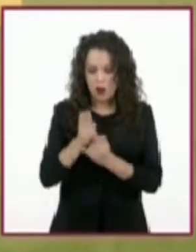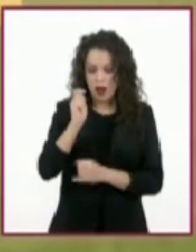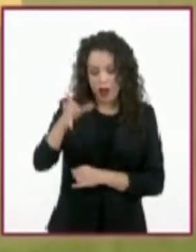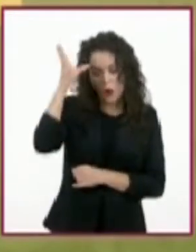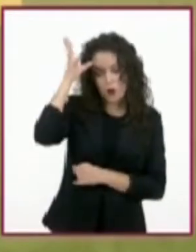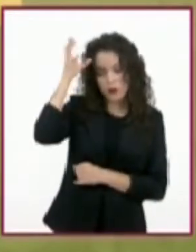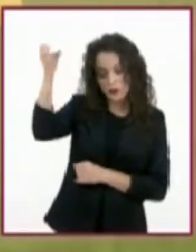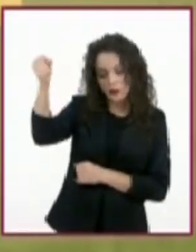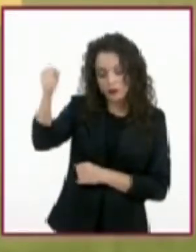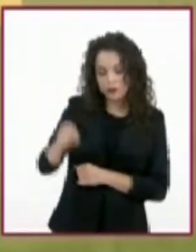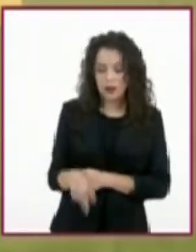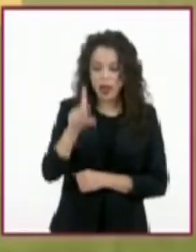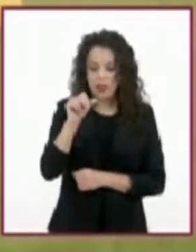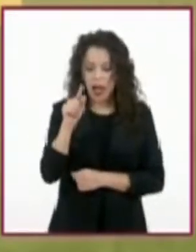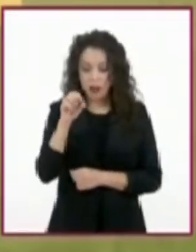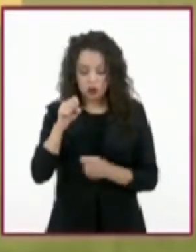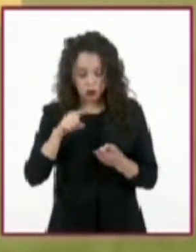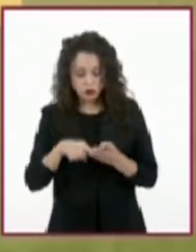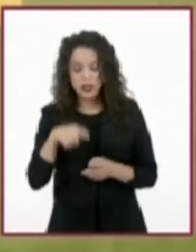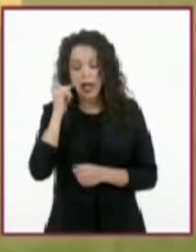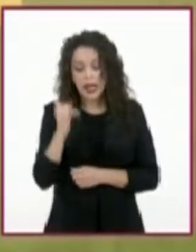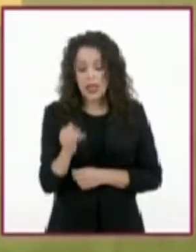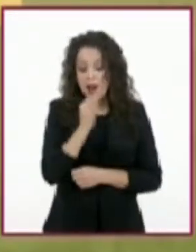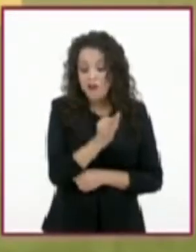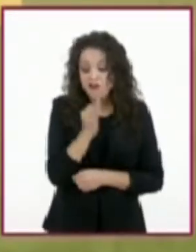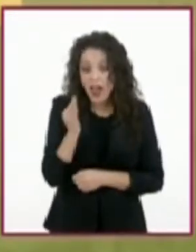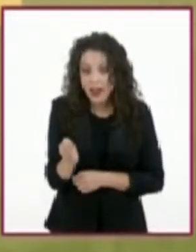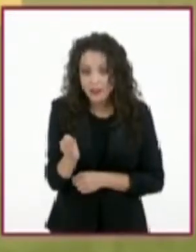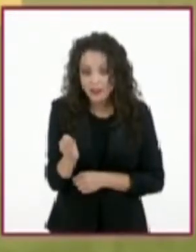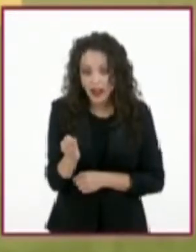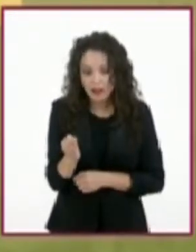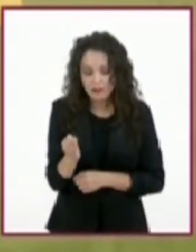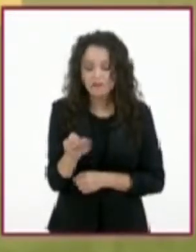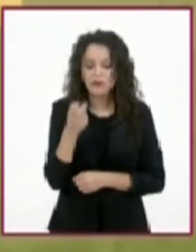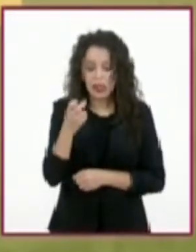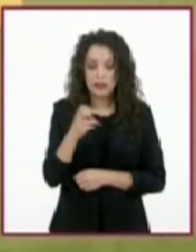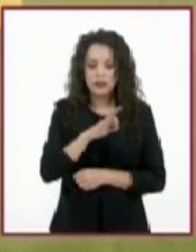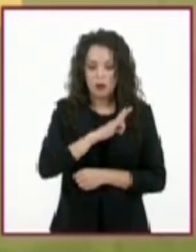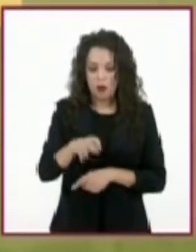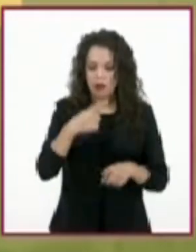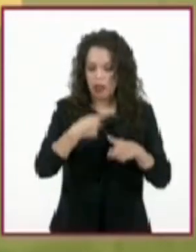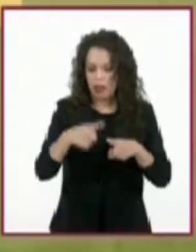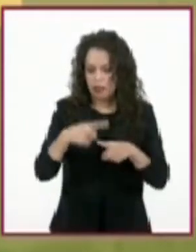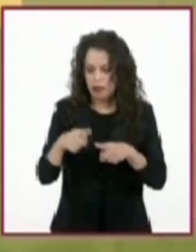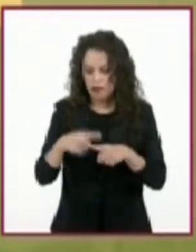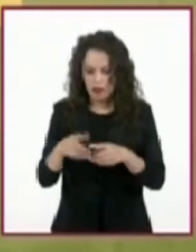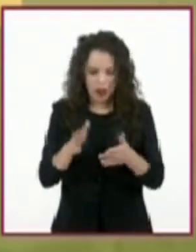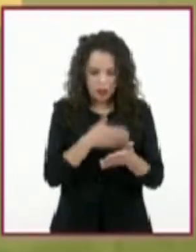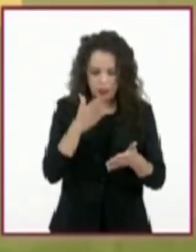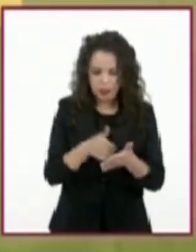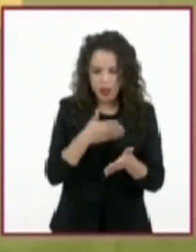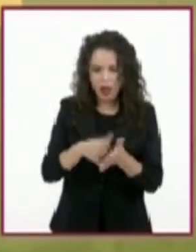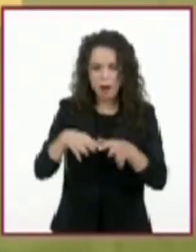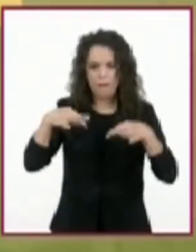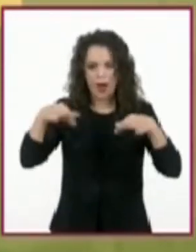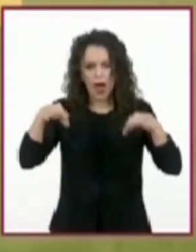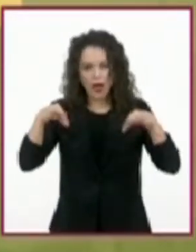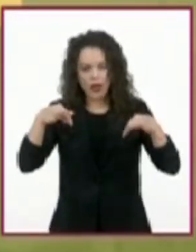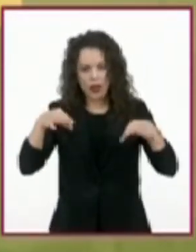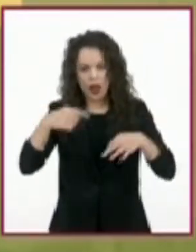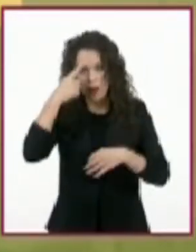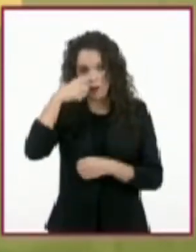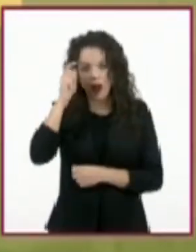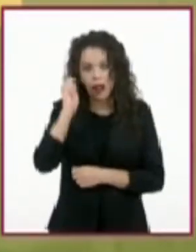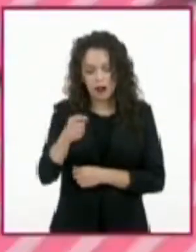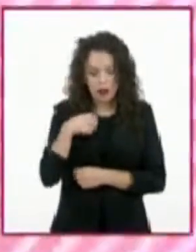clave. Podemos repetirlo rápidamente en diferentes páginas o bien en otros libros para darnos una idea general de lo que